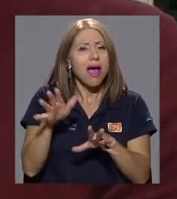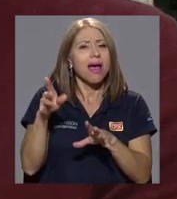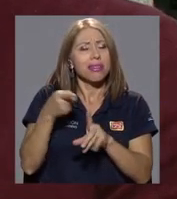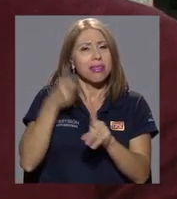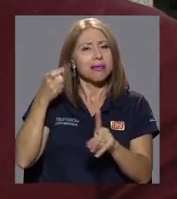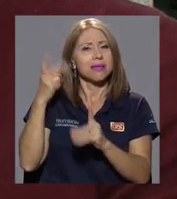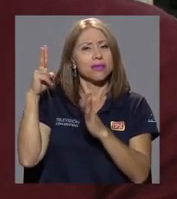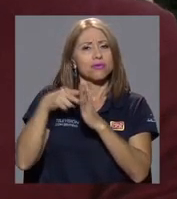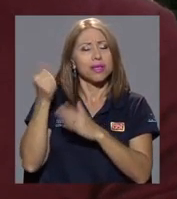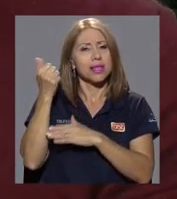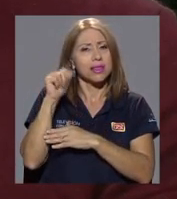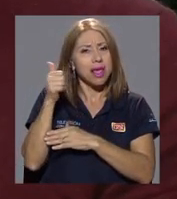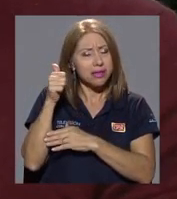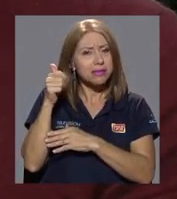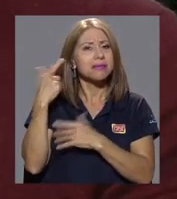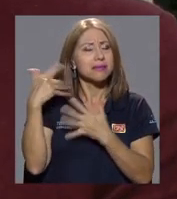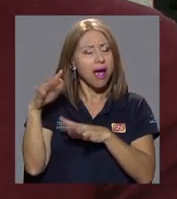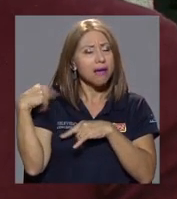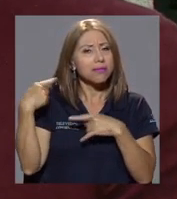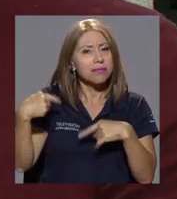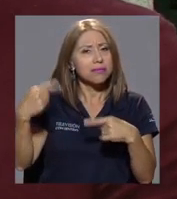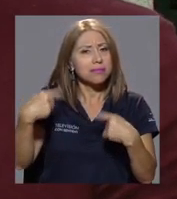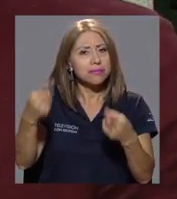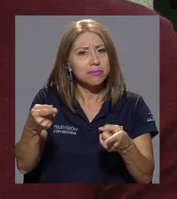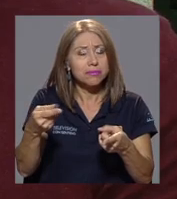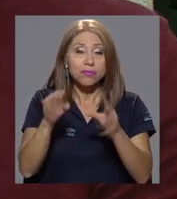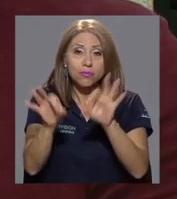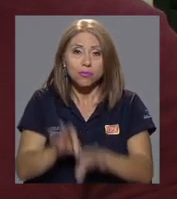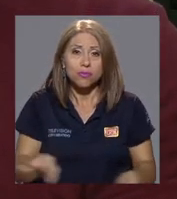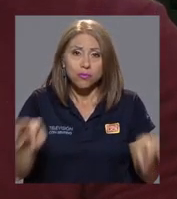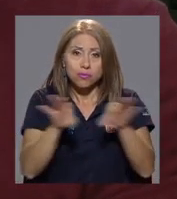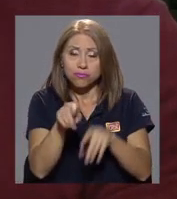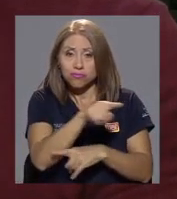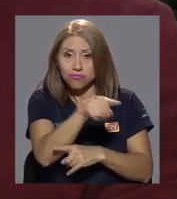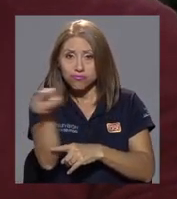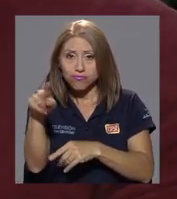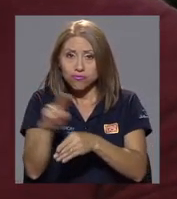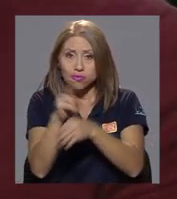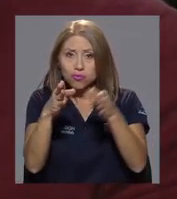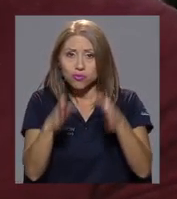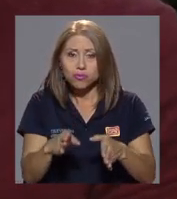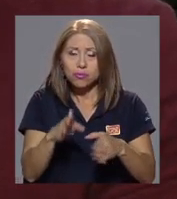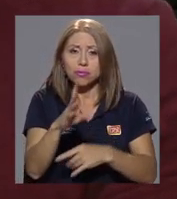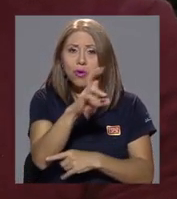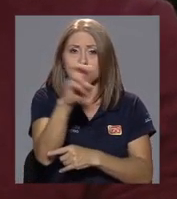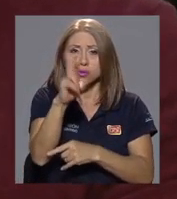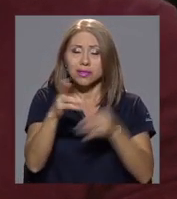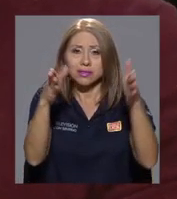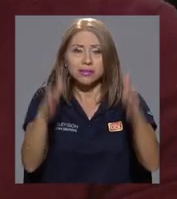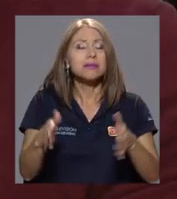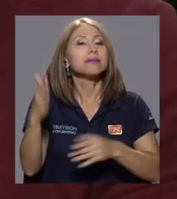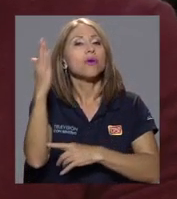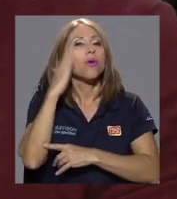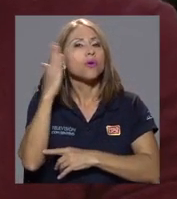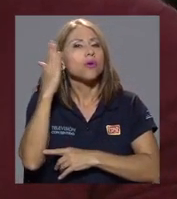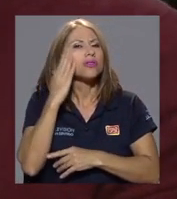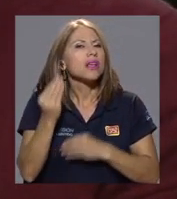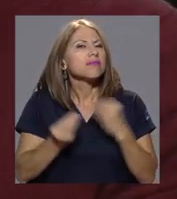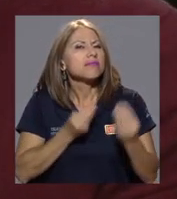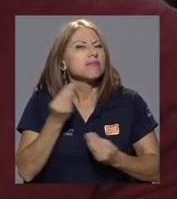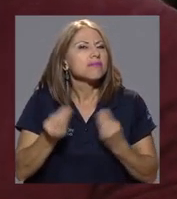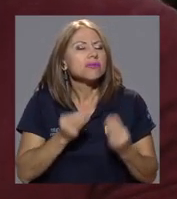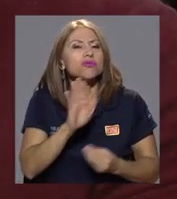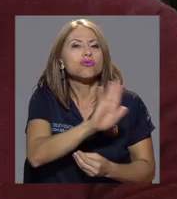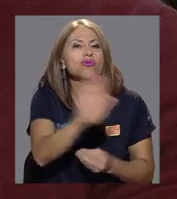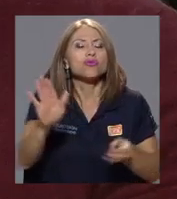el año 2010. Y pues creemos que es muy importante que los usuarios, que los costarricenses, conozcan el estado y